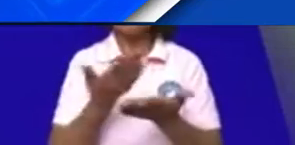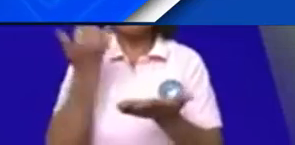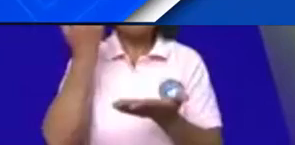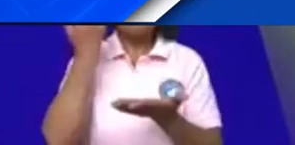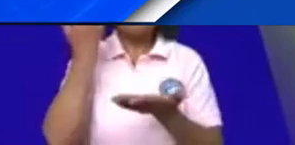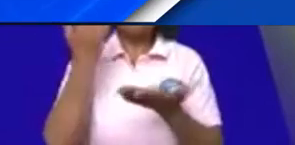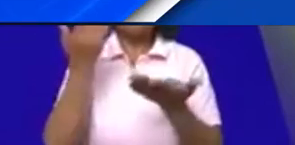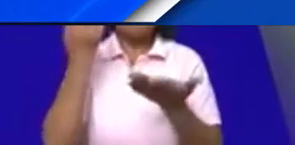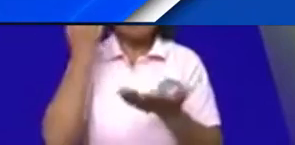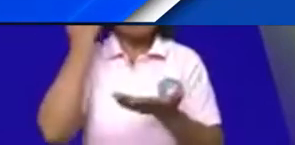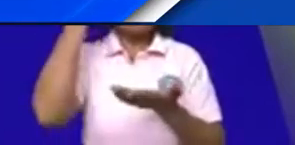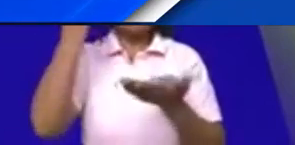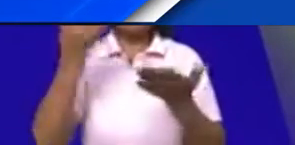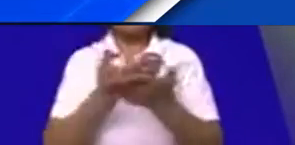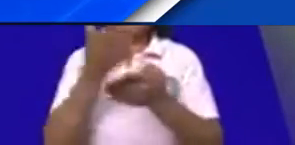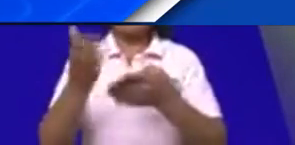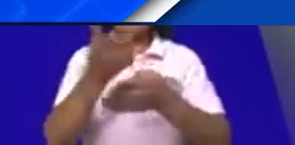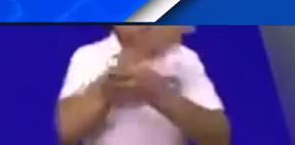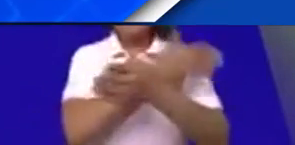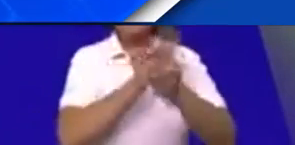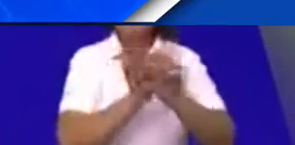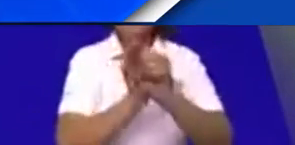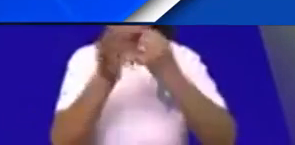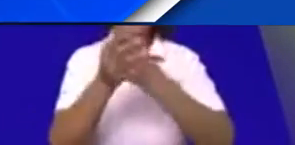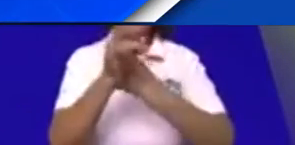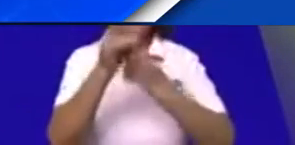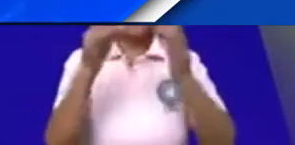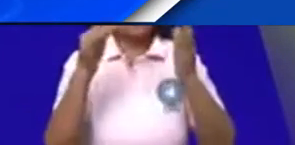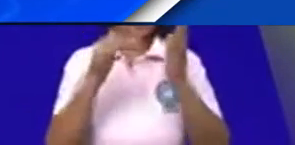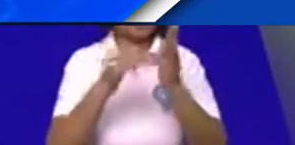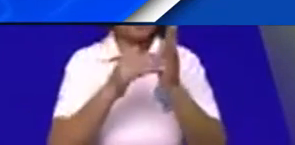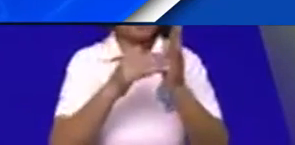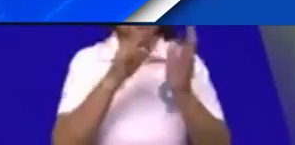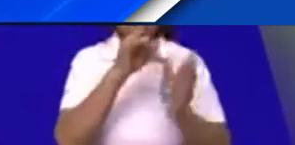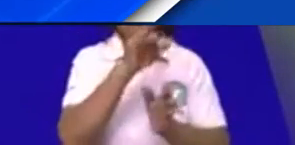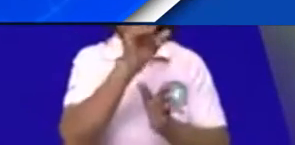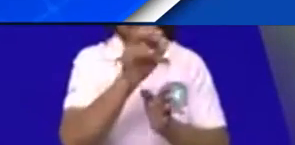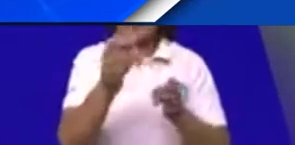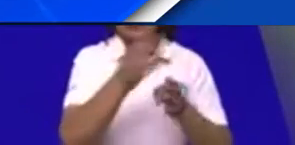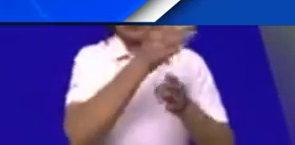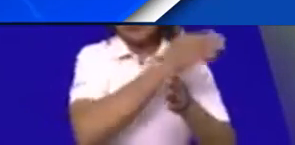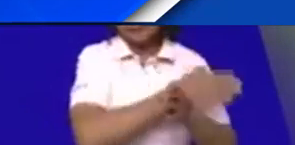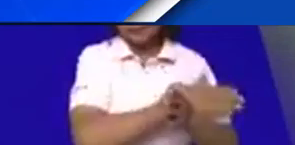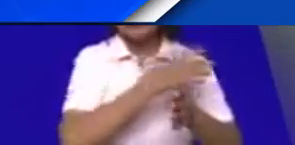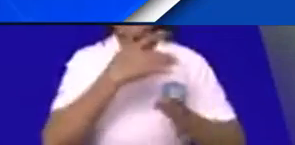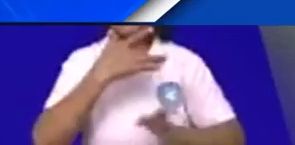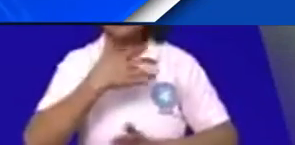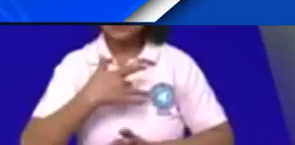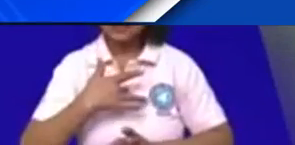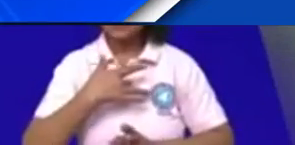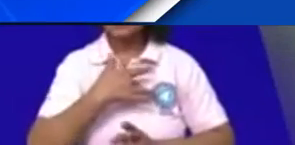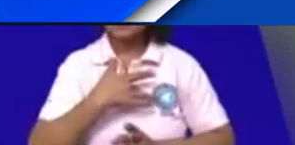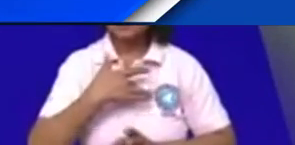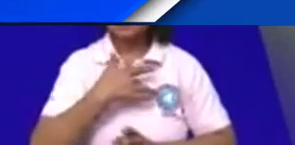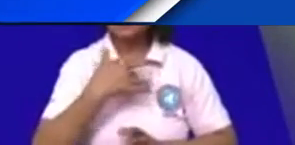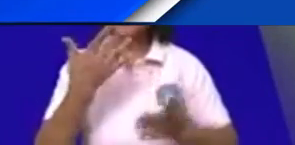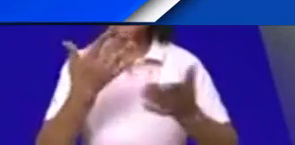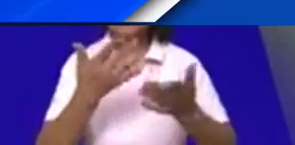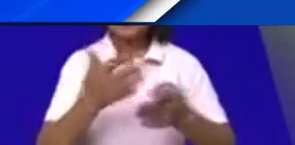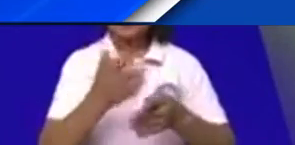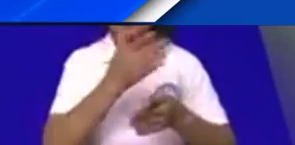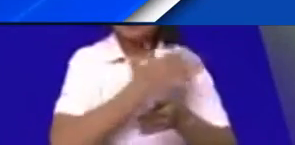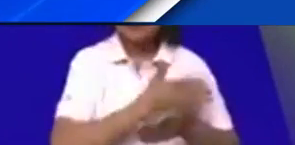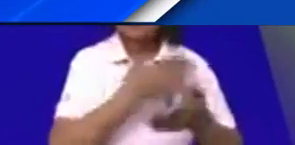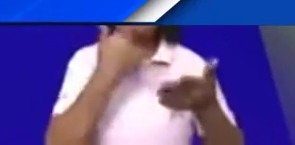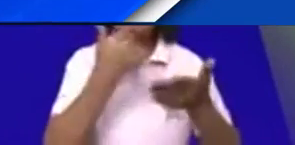Desde antes de la pandemia, desde el año 2020, ya veníamos hablando de esa necesidad de la capacitación,